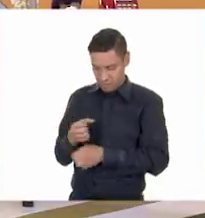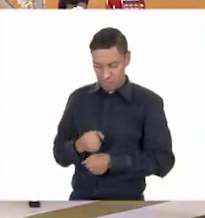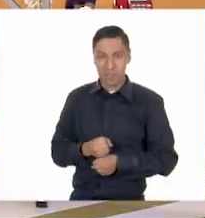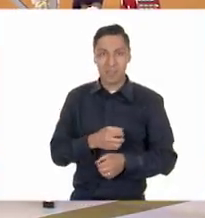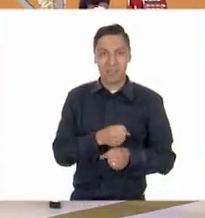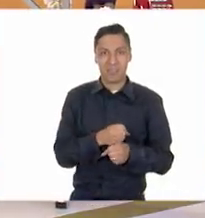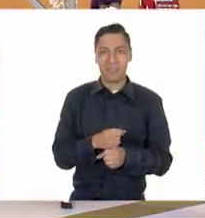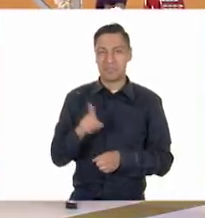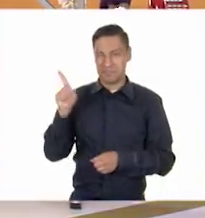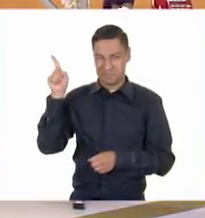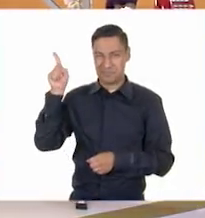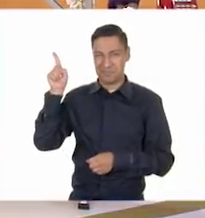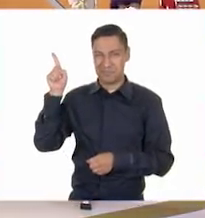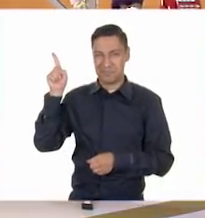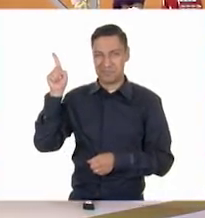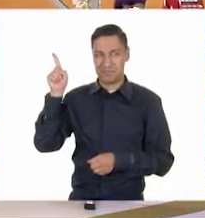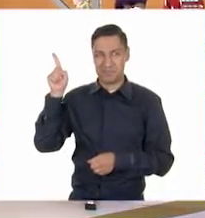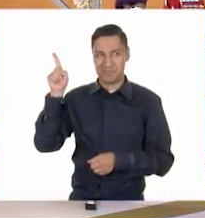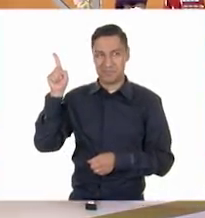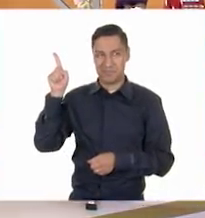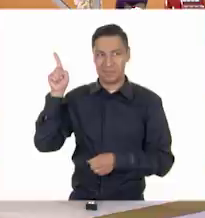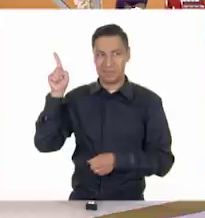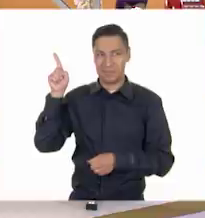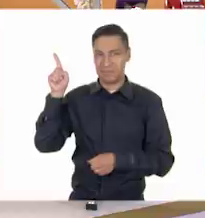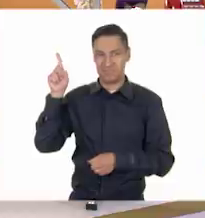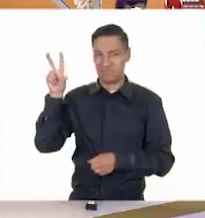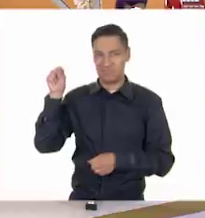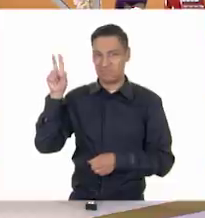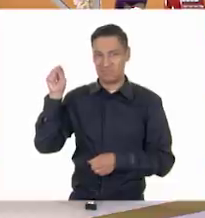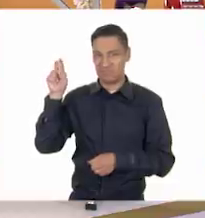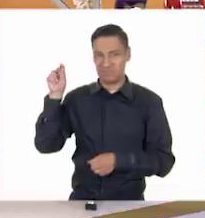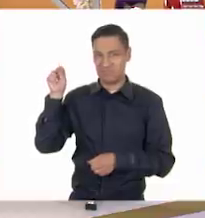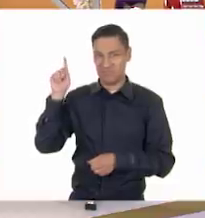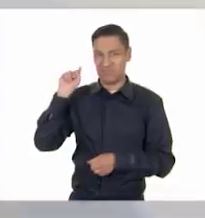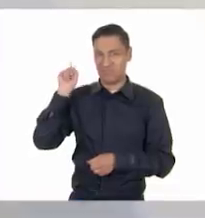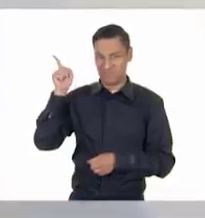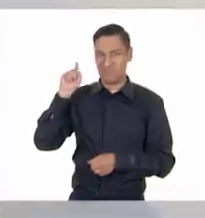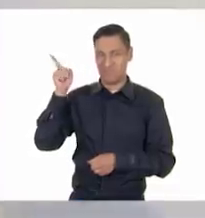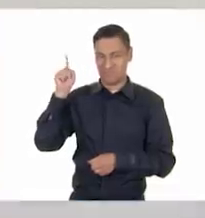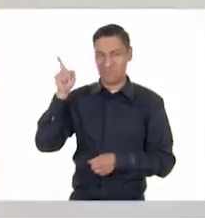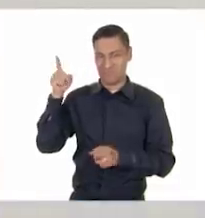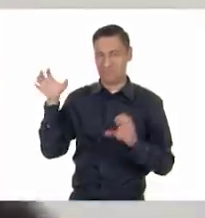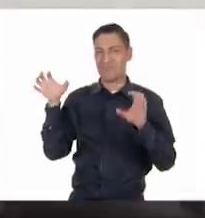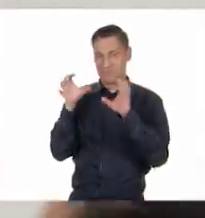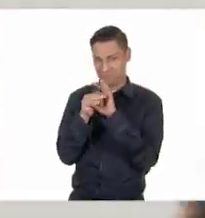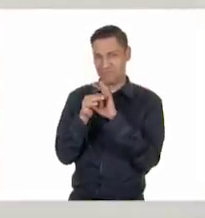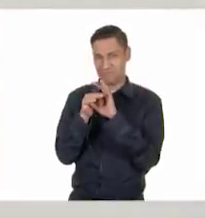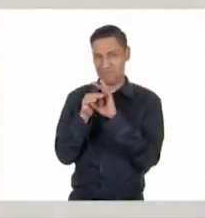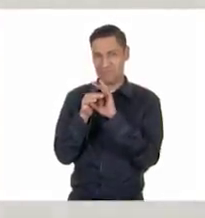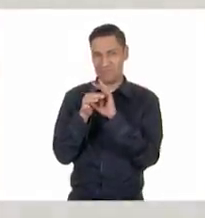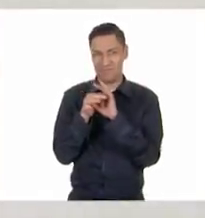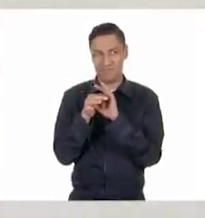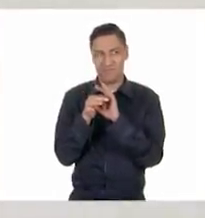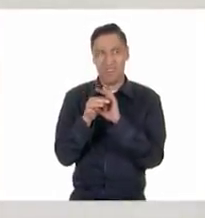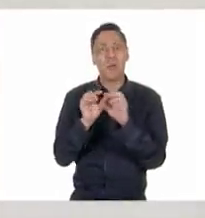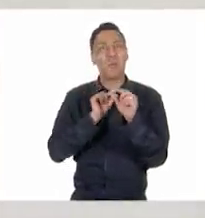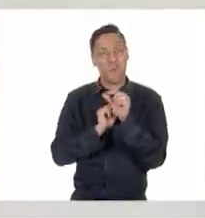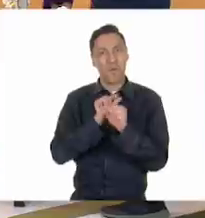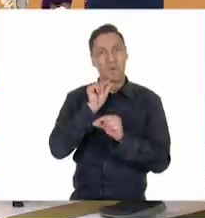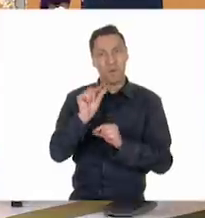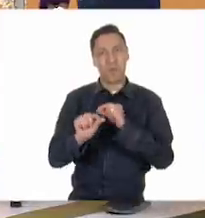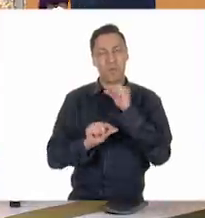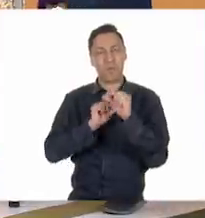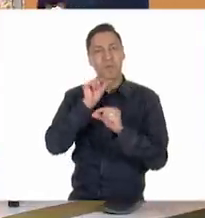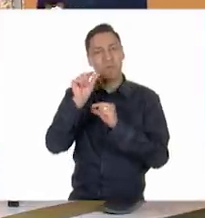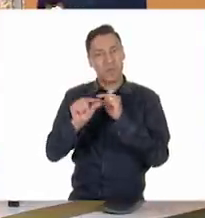tengo esta otra parte. No, no. Ah, va acá. Perfecto. Qué padre. Ya se va armando. Ya va